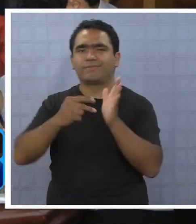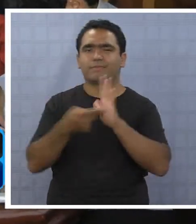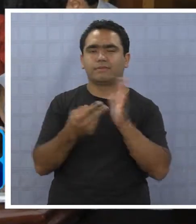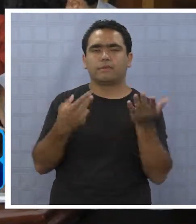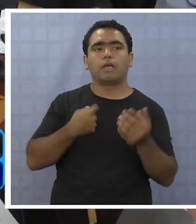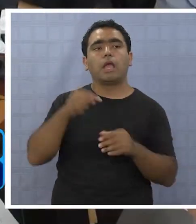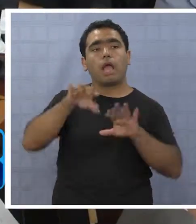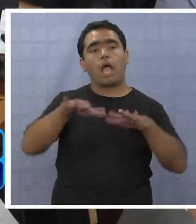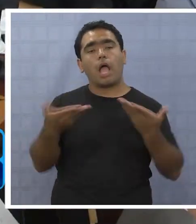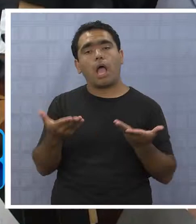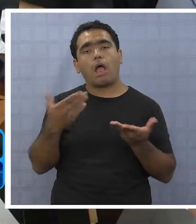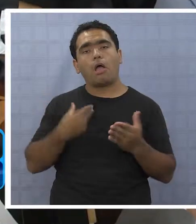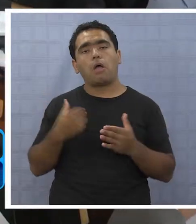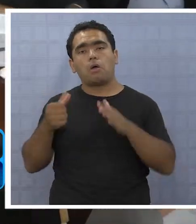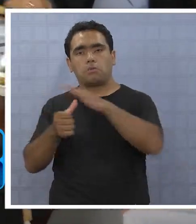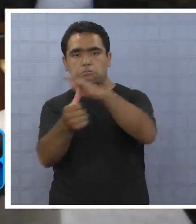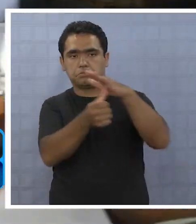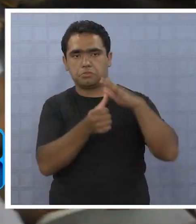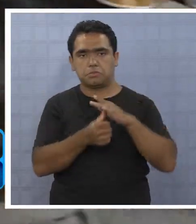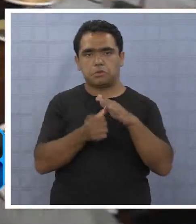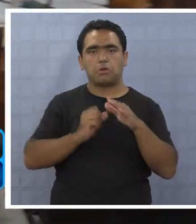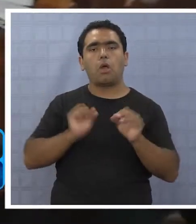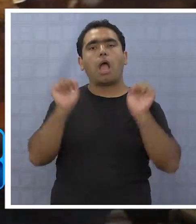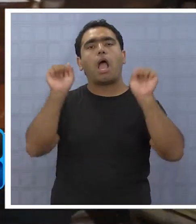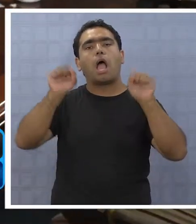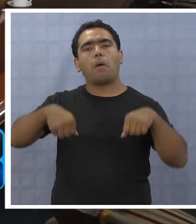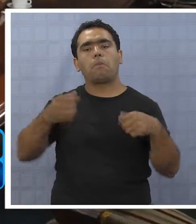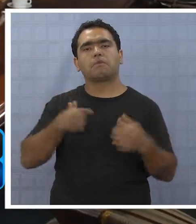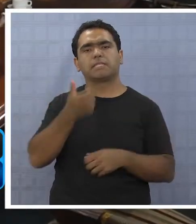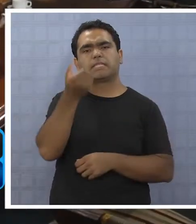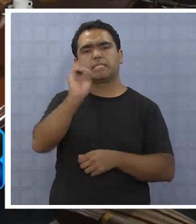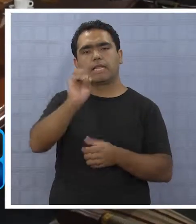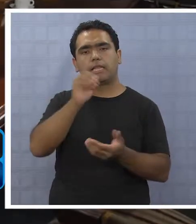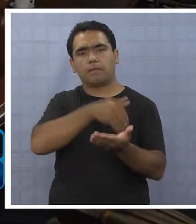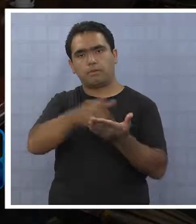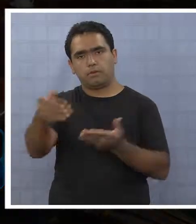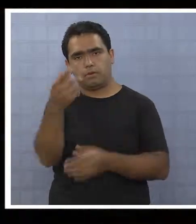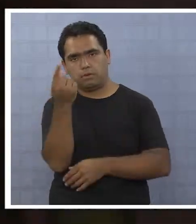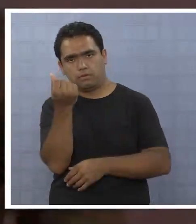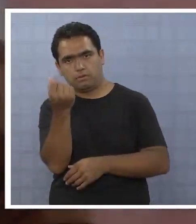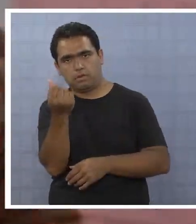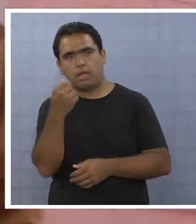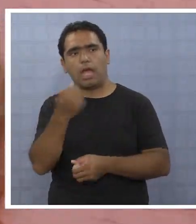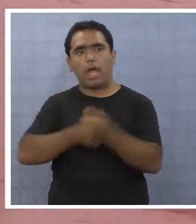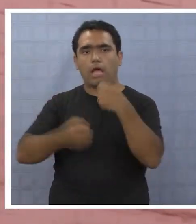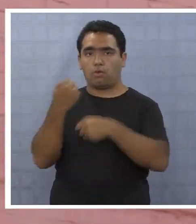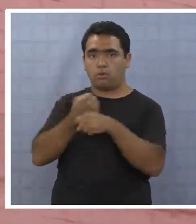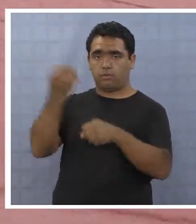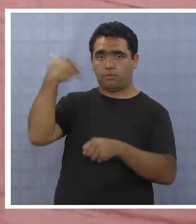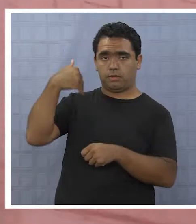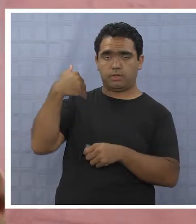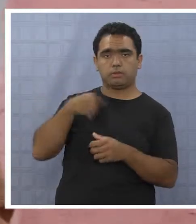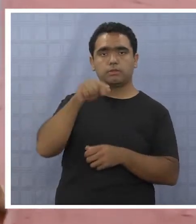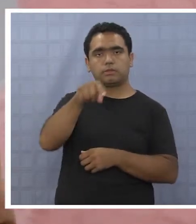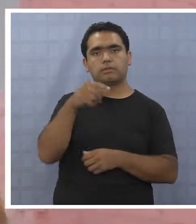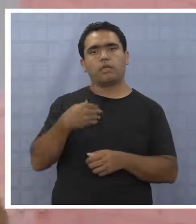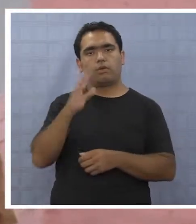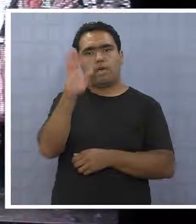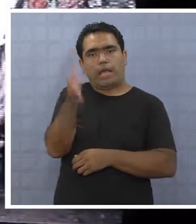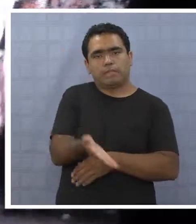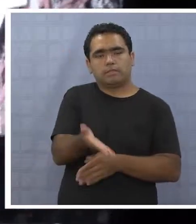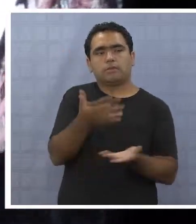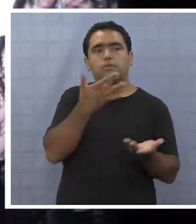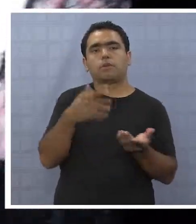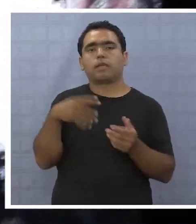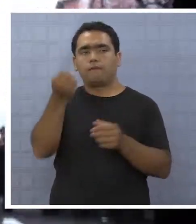el Consejo Municipal aprobó la entrega de 60 millones de pesos. Cabe recordar que el año pasado el Gobierno Comunal canceló la subvención a bomberos, después